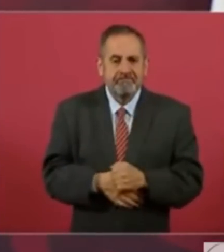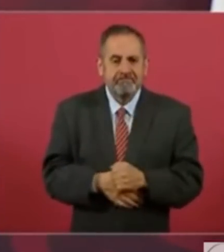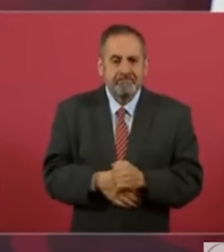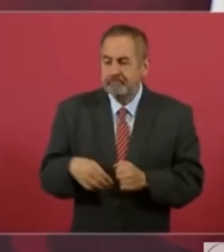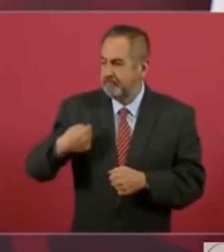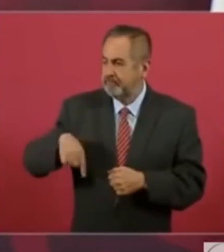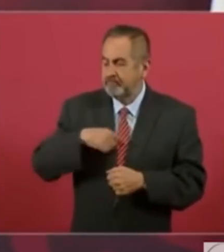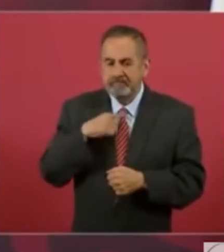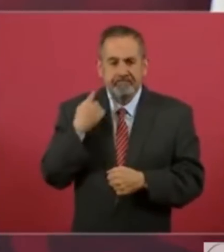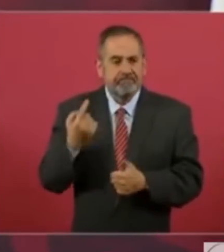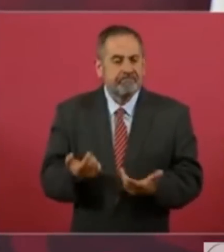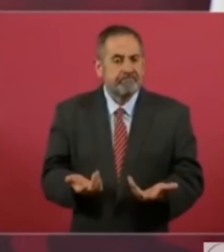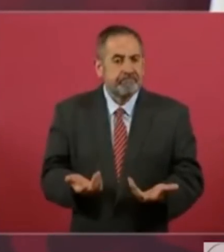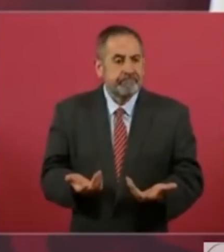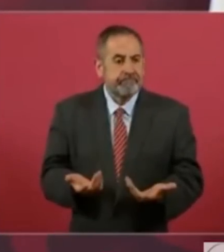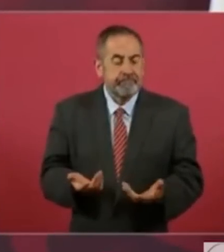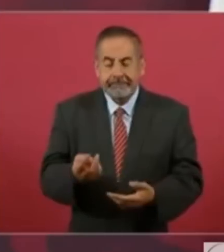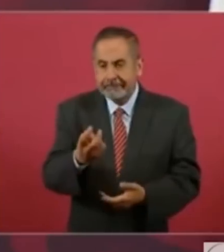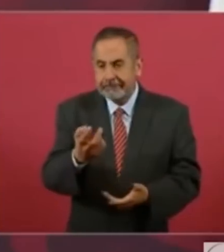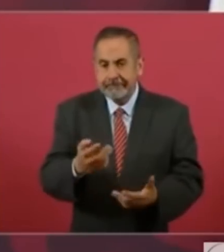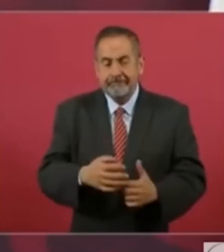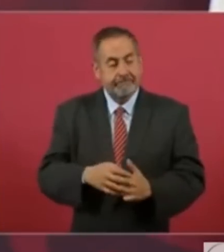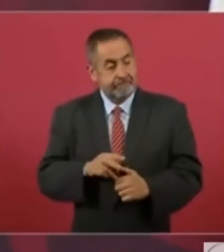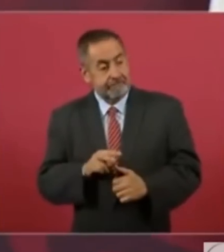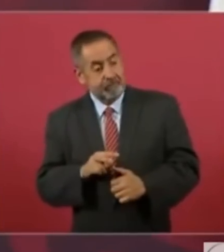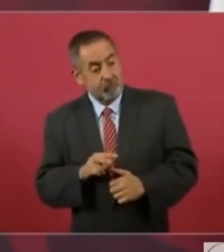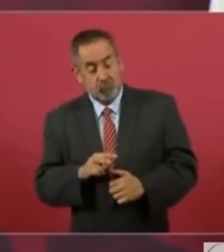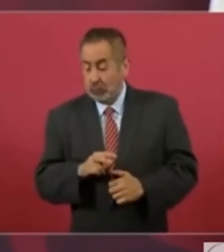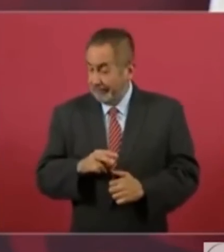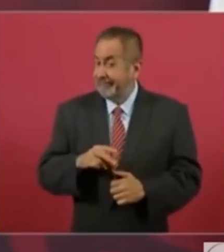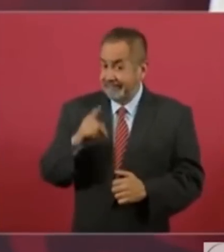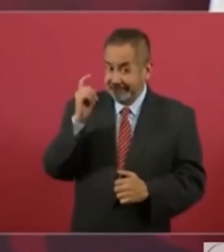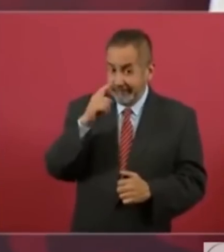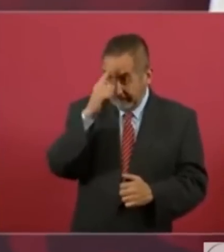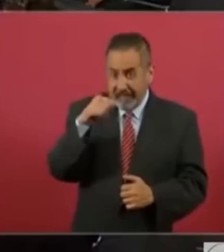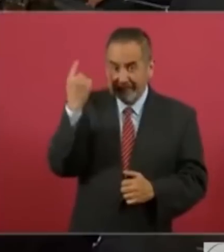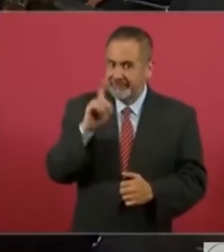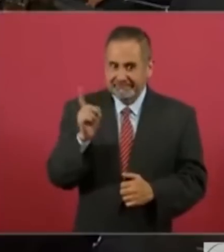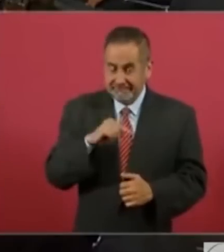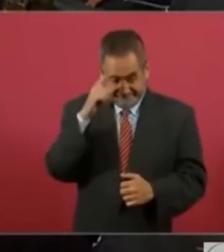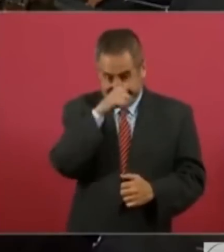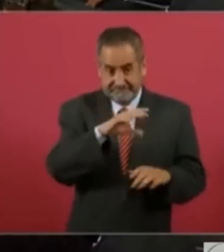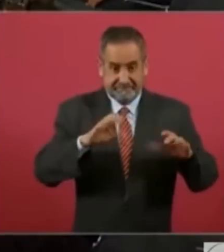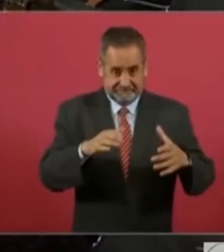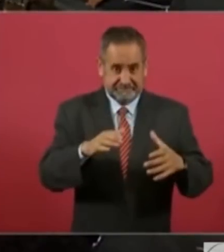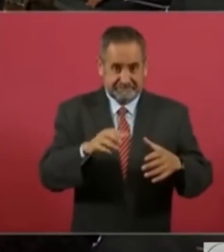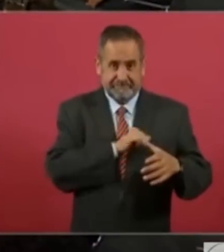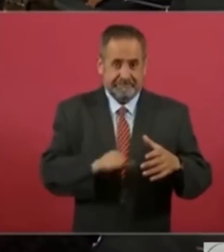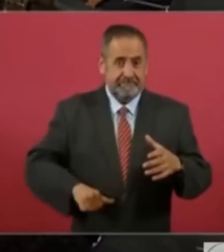Entonces, pues ahí no está fácil, porque